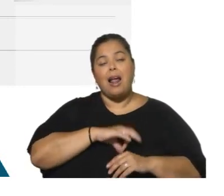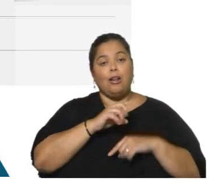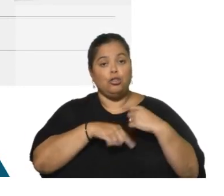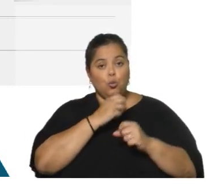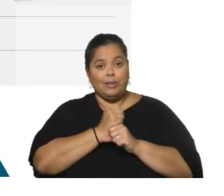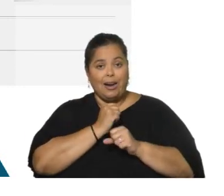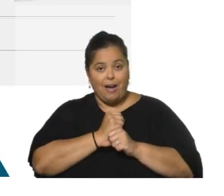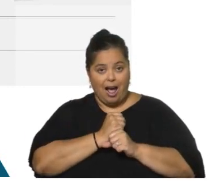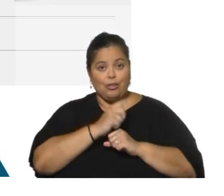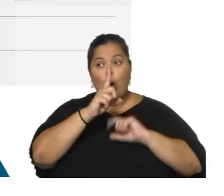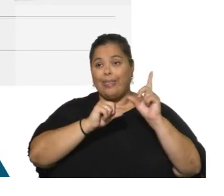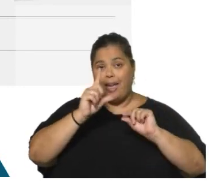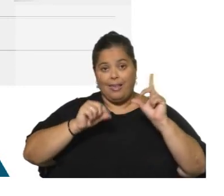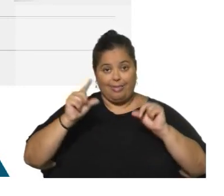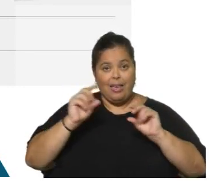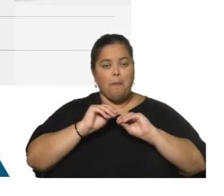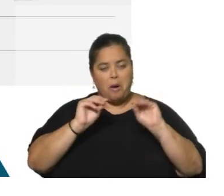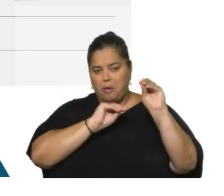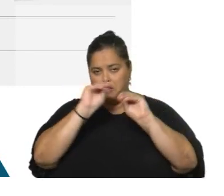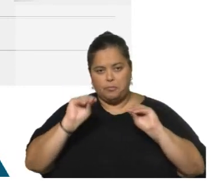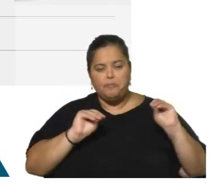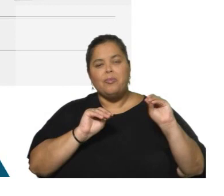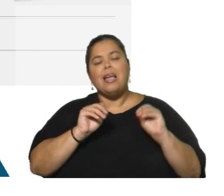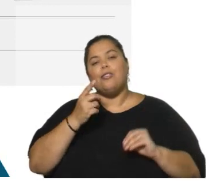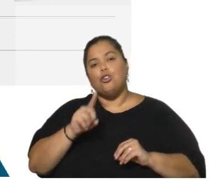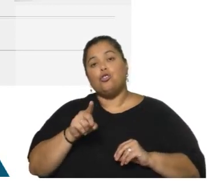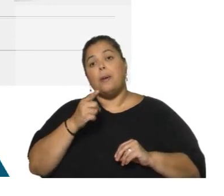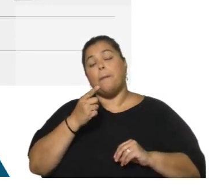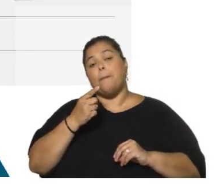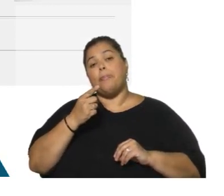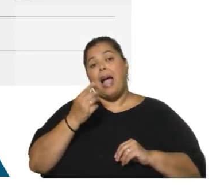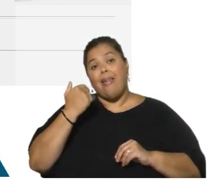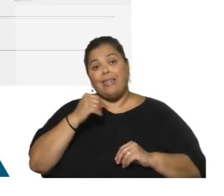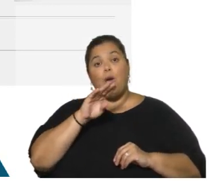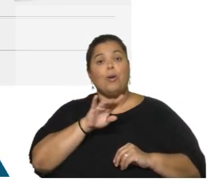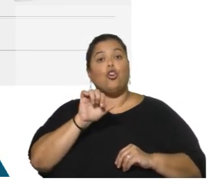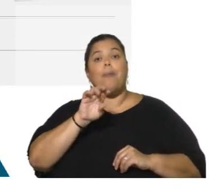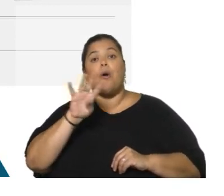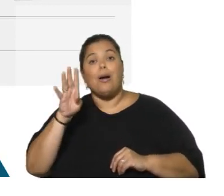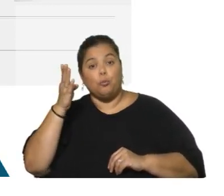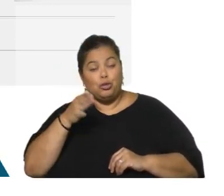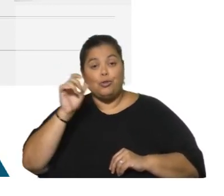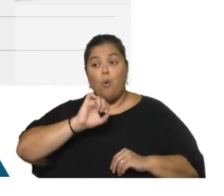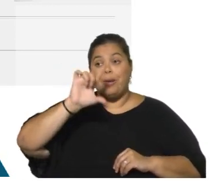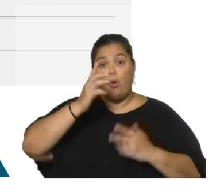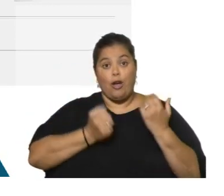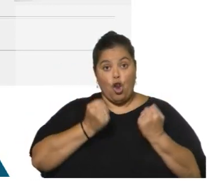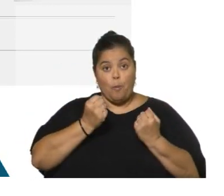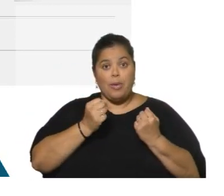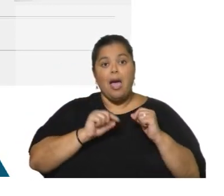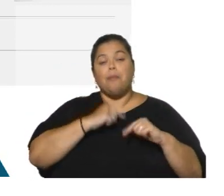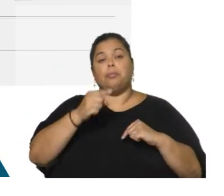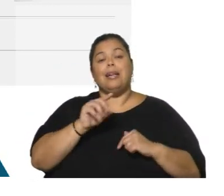puede ajustar sus datos. Y en definitiva lo ha hecho. En aquel caso, pasando de 4.4, que había crecido la economía, a un 5